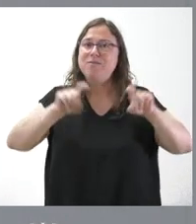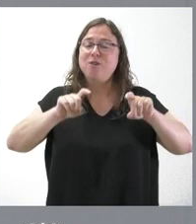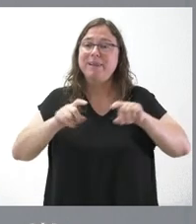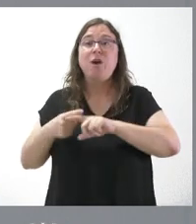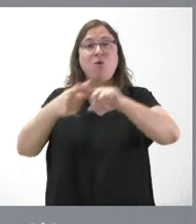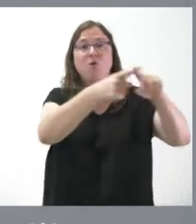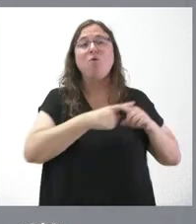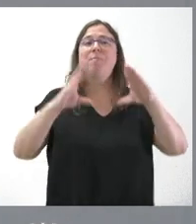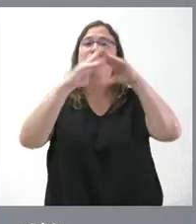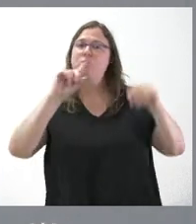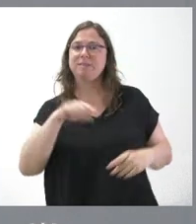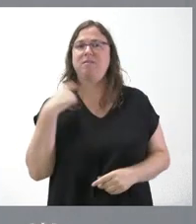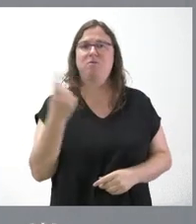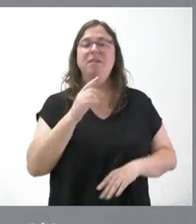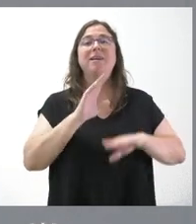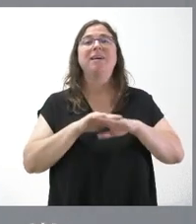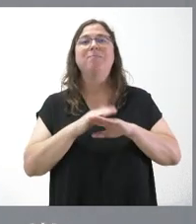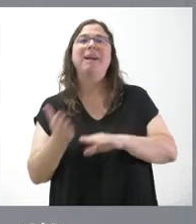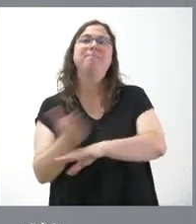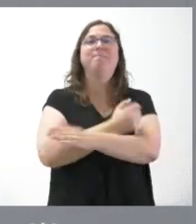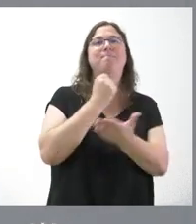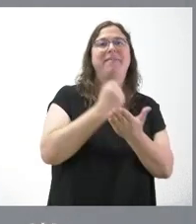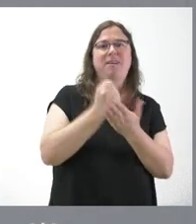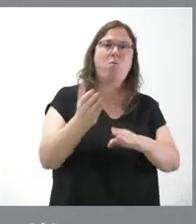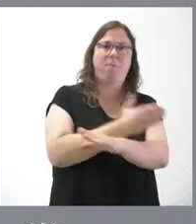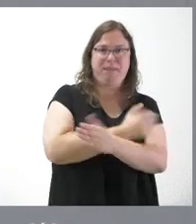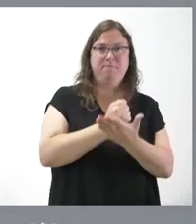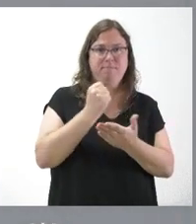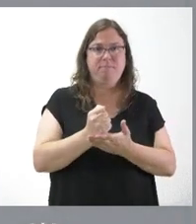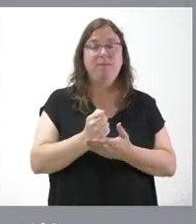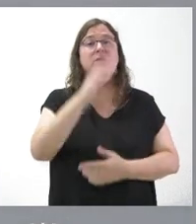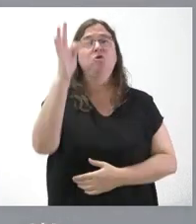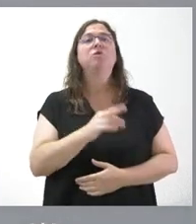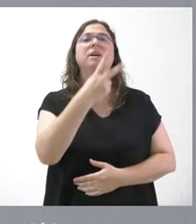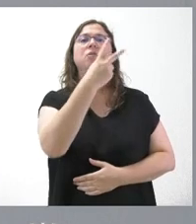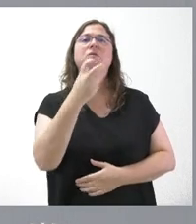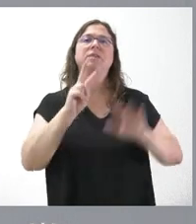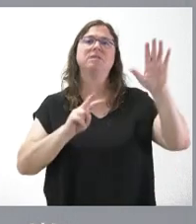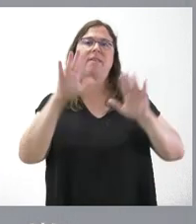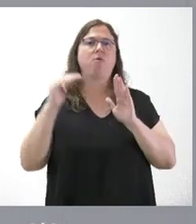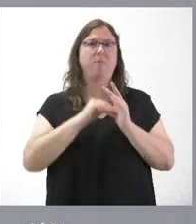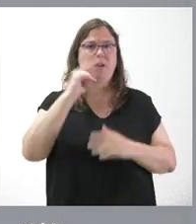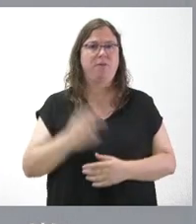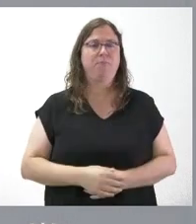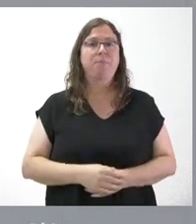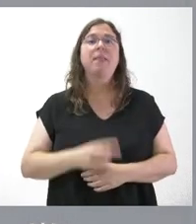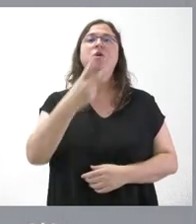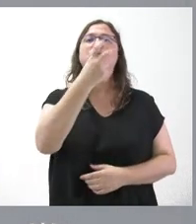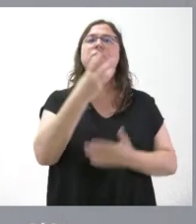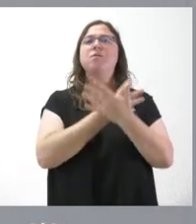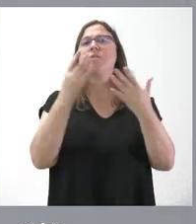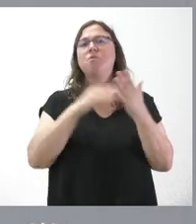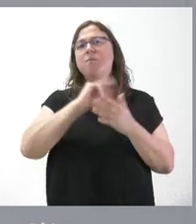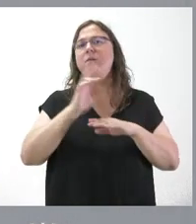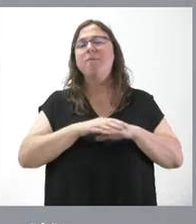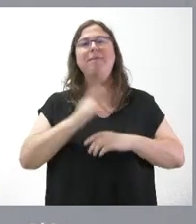públicas de Castilla y León para la prescripción de los alumnos, 265.000 euros. 219.000 euros para participación